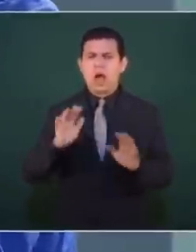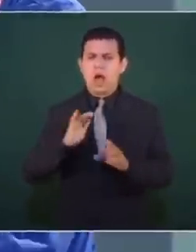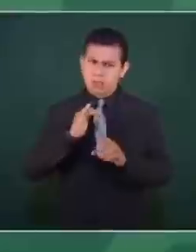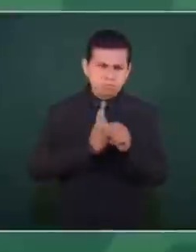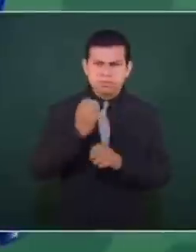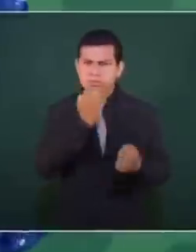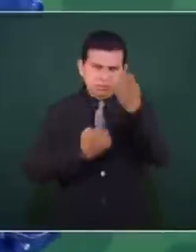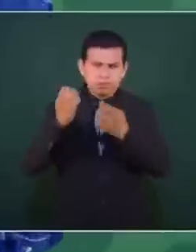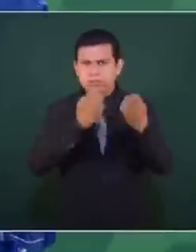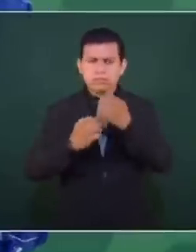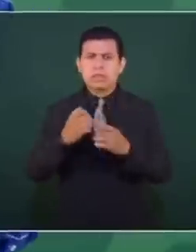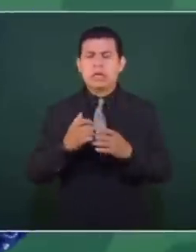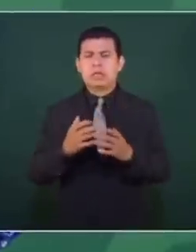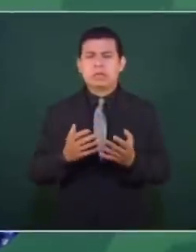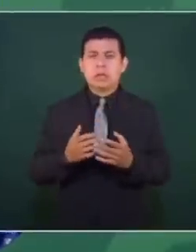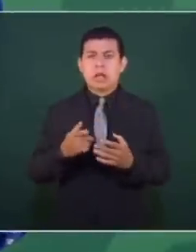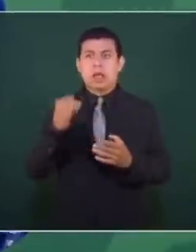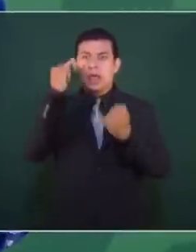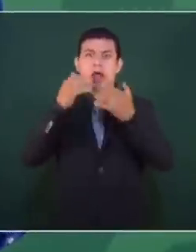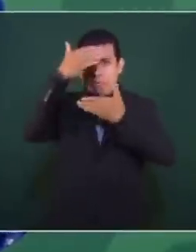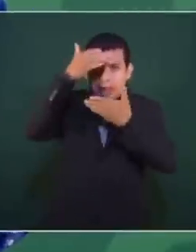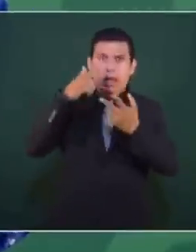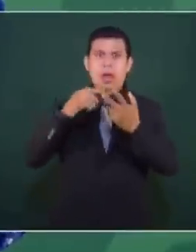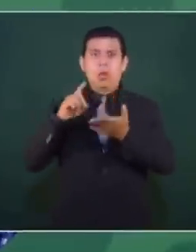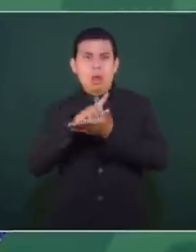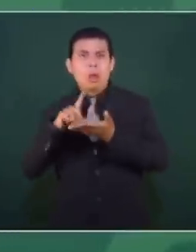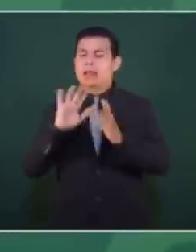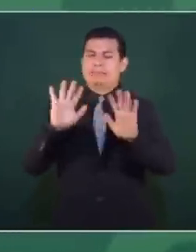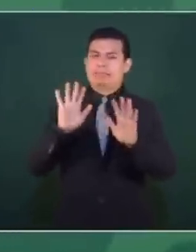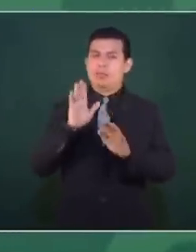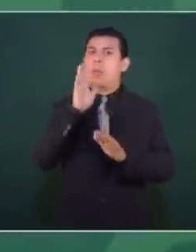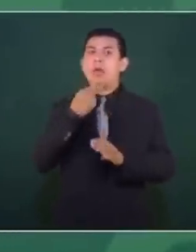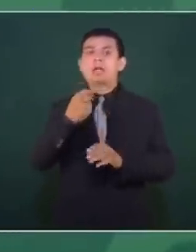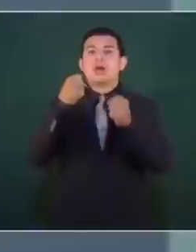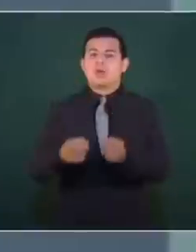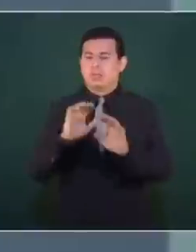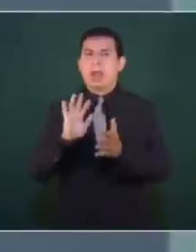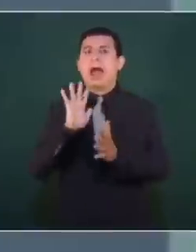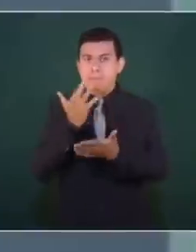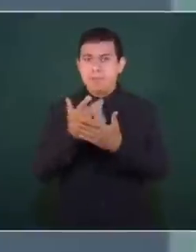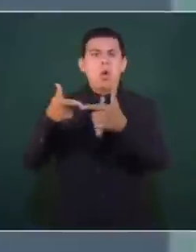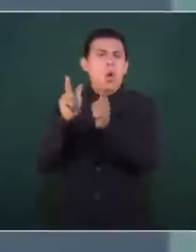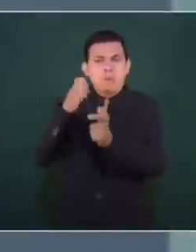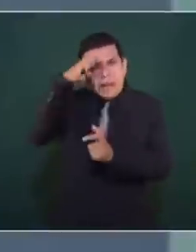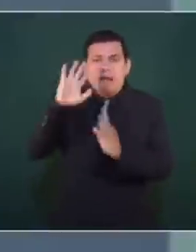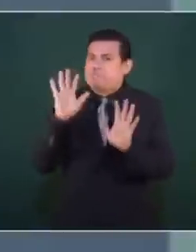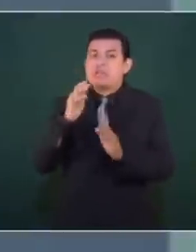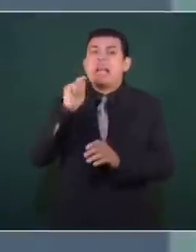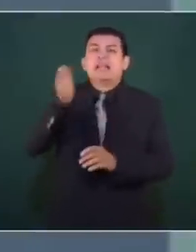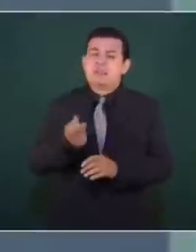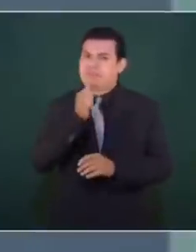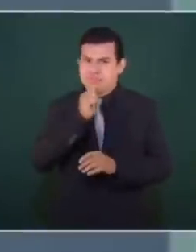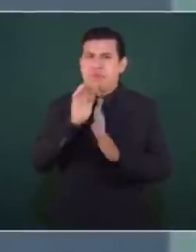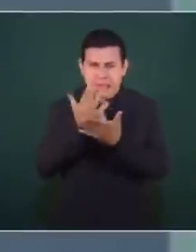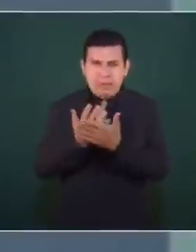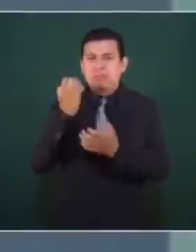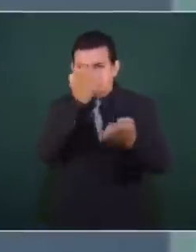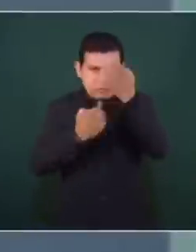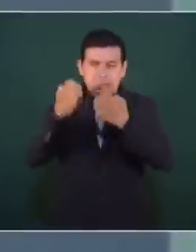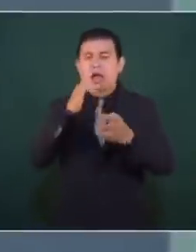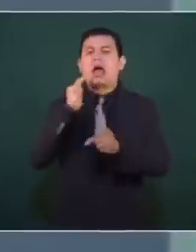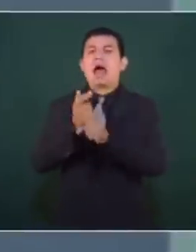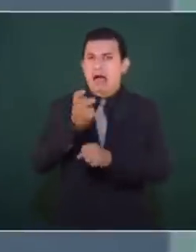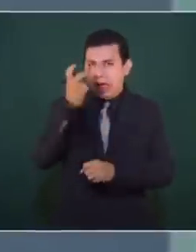No quisiera entrar en el terreno de las especulaciones, vamos primero a conocer más sobre el caso, investigarlo, desde luego